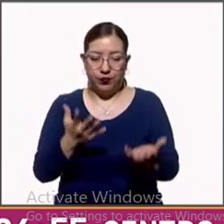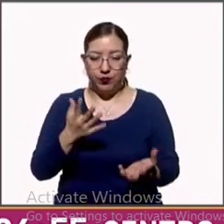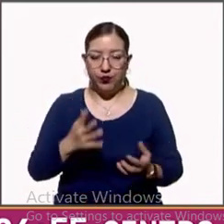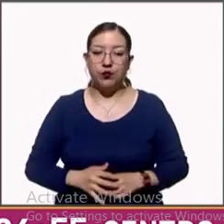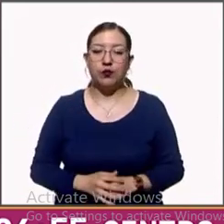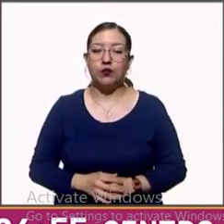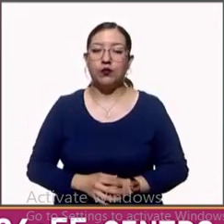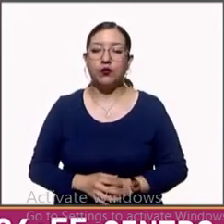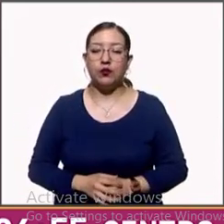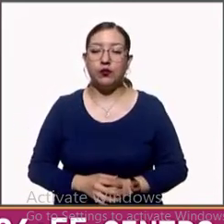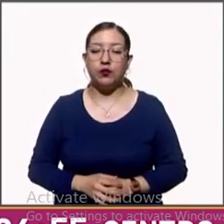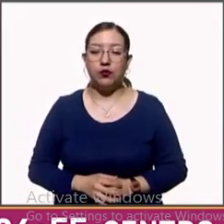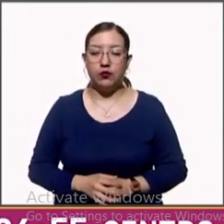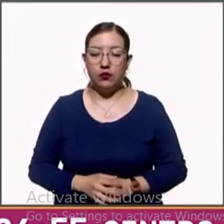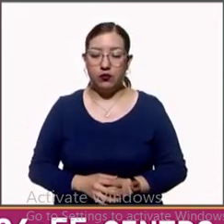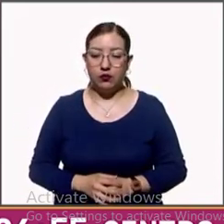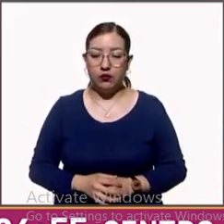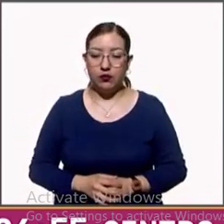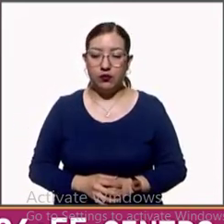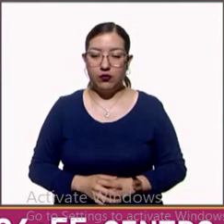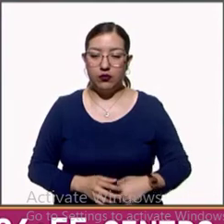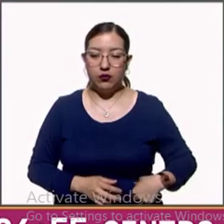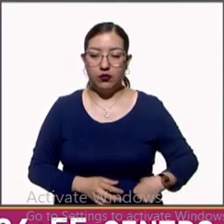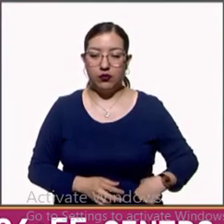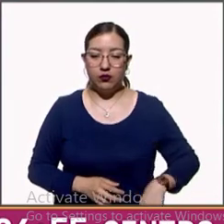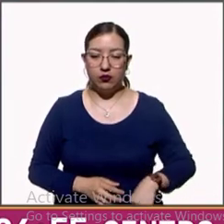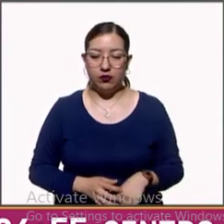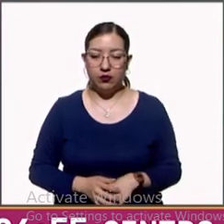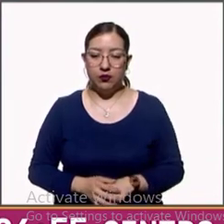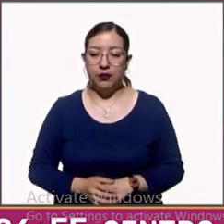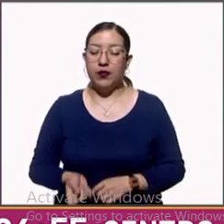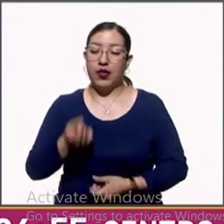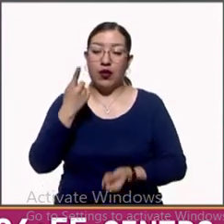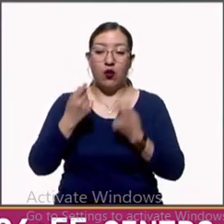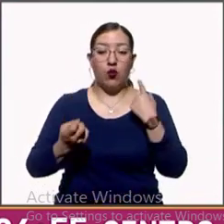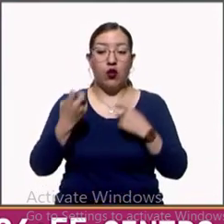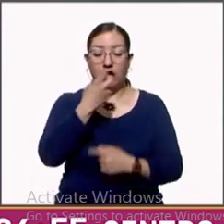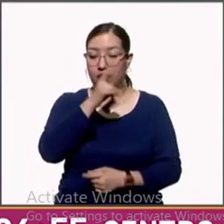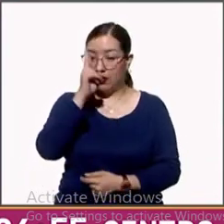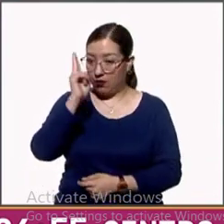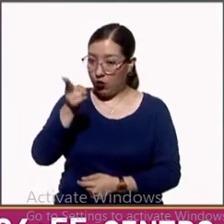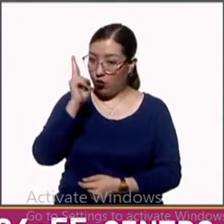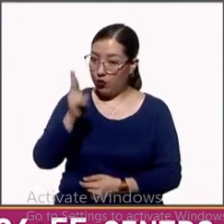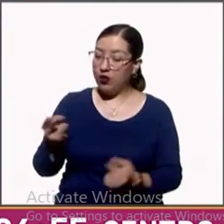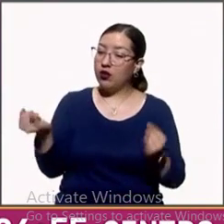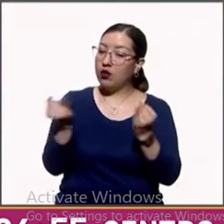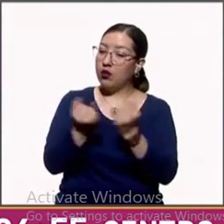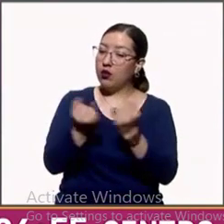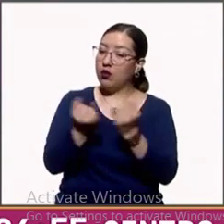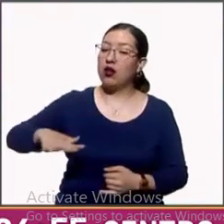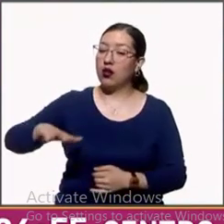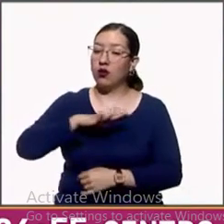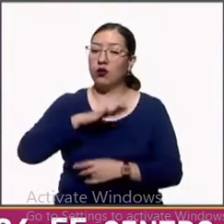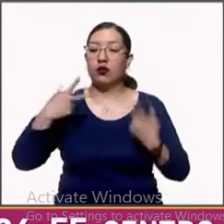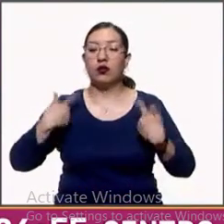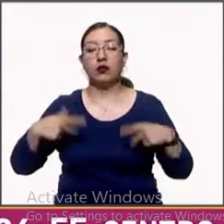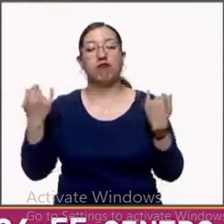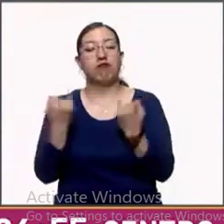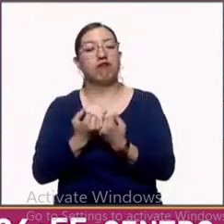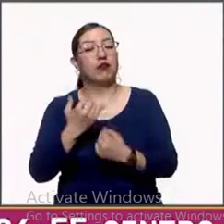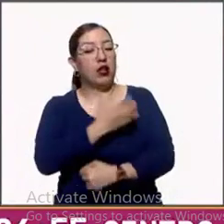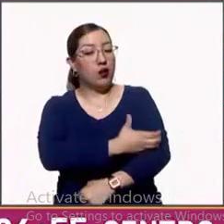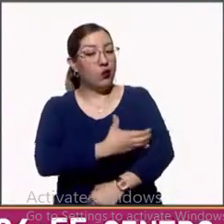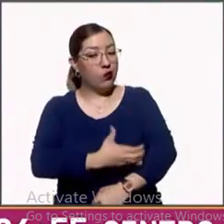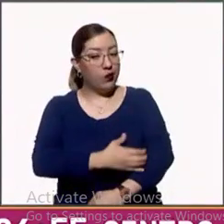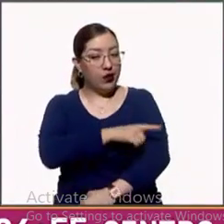restricciones, para bien o para mal, nos afectan a los que no somos fumadores, pero somos acompañantes,